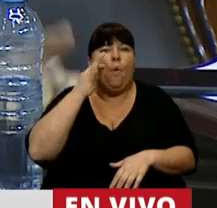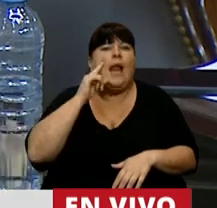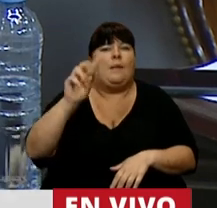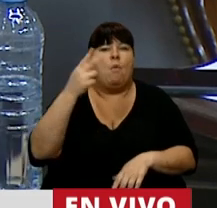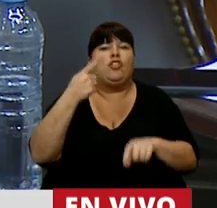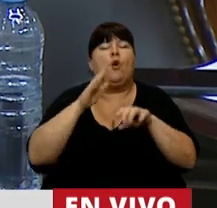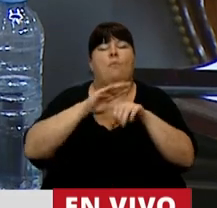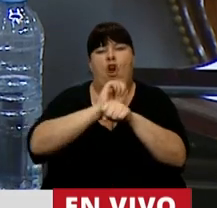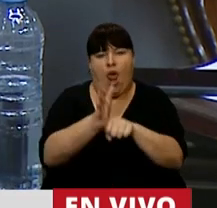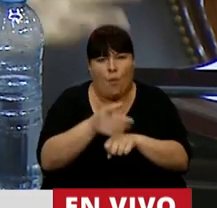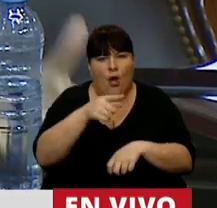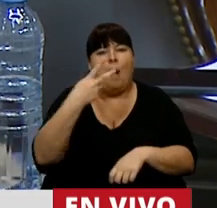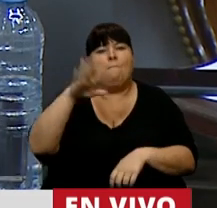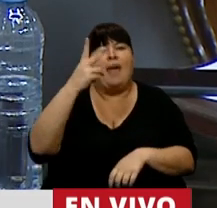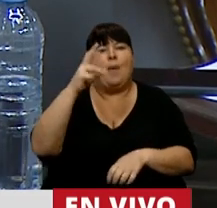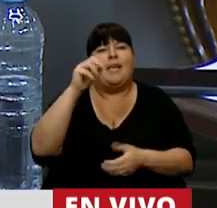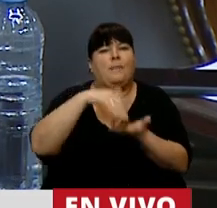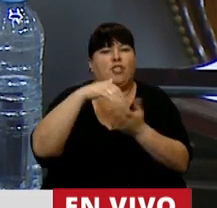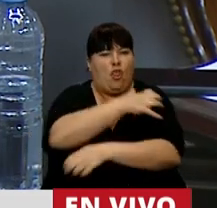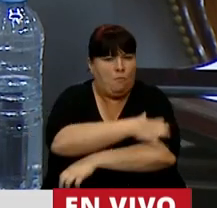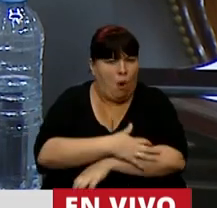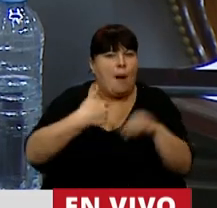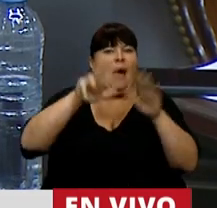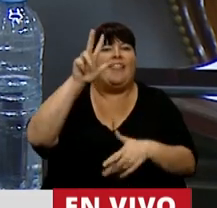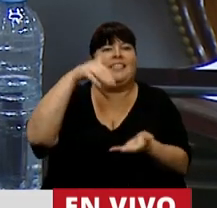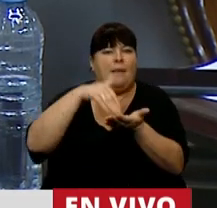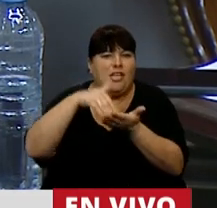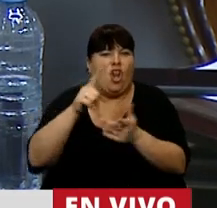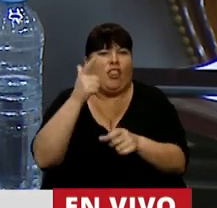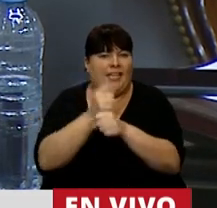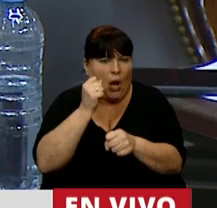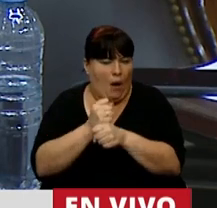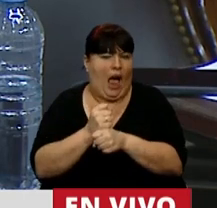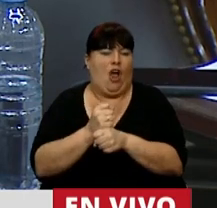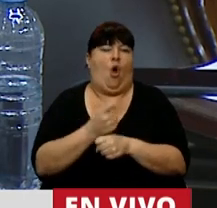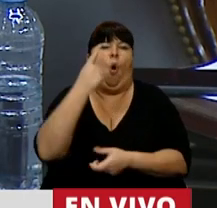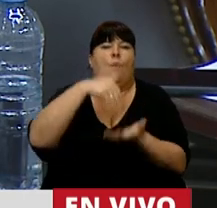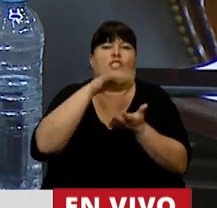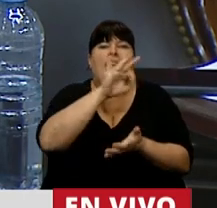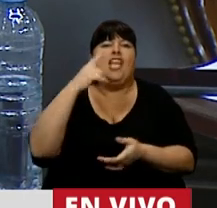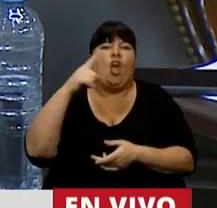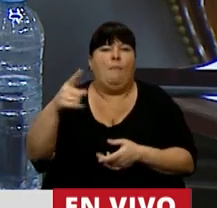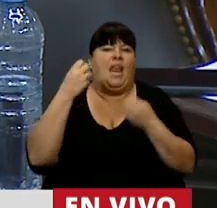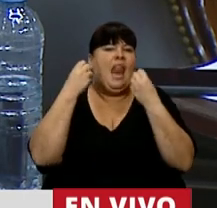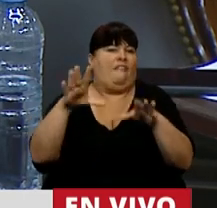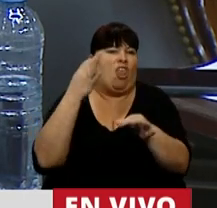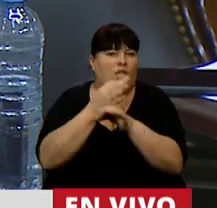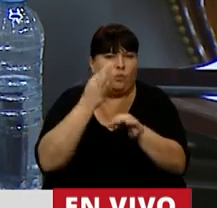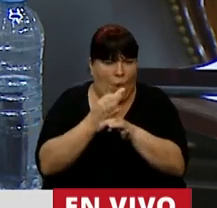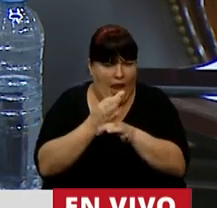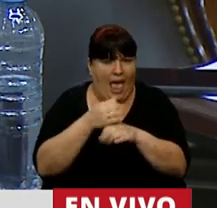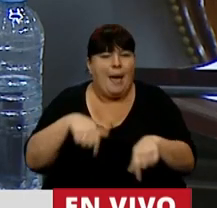.000 muertos por COVID. Más de 20 millones de pobres. Más de 3 millones de desocupados. Un millón y medio de deserción escolar.